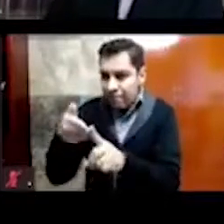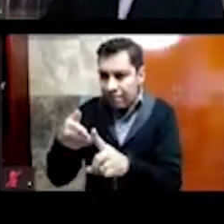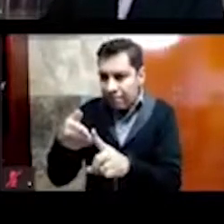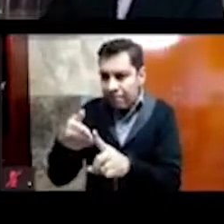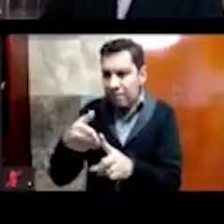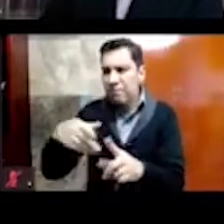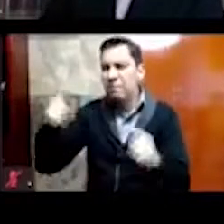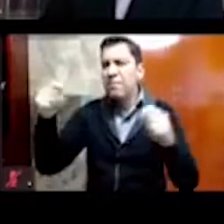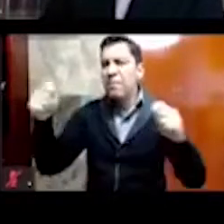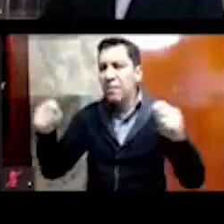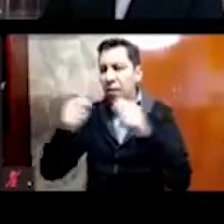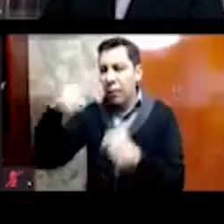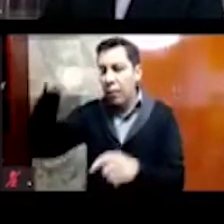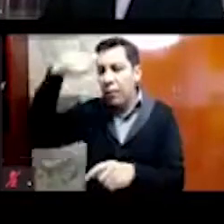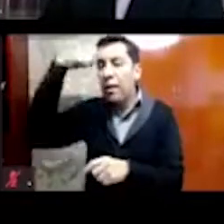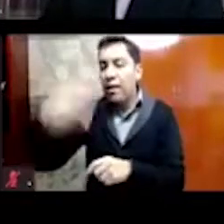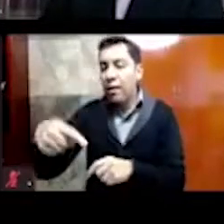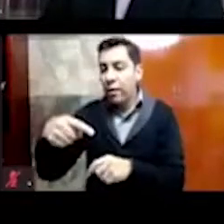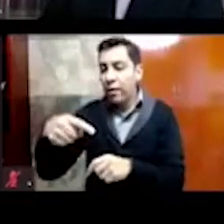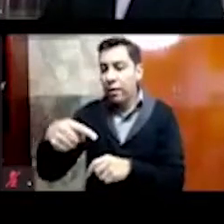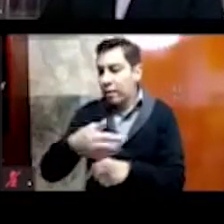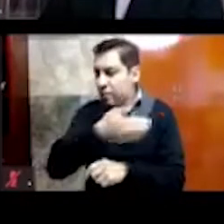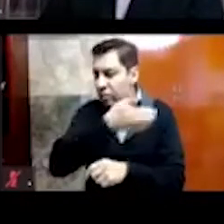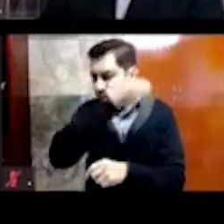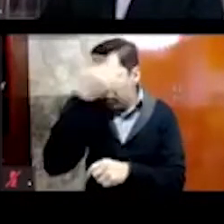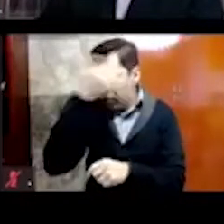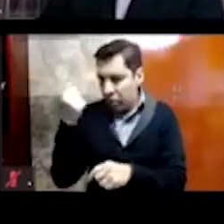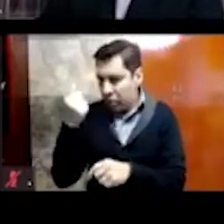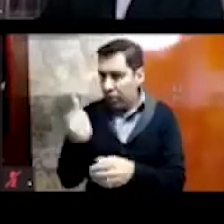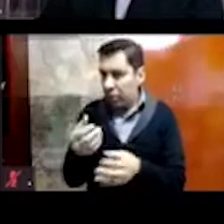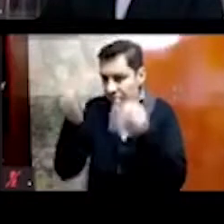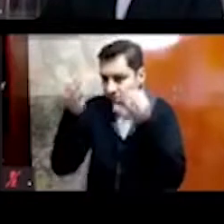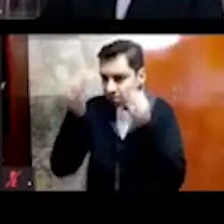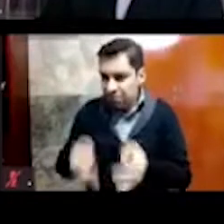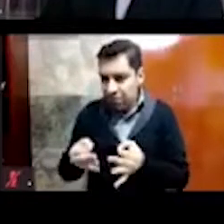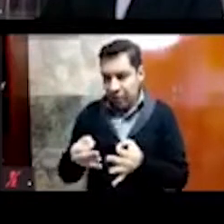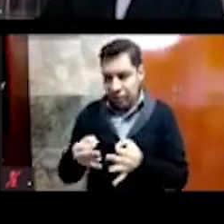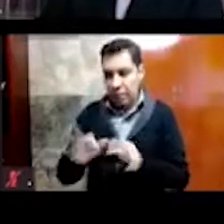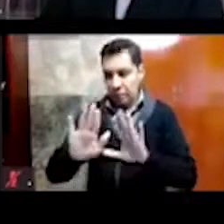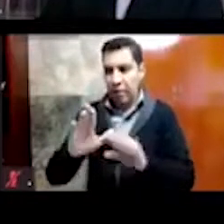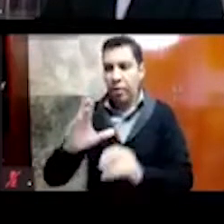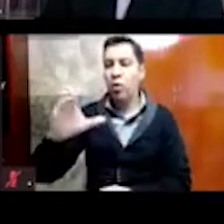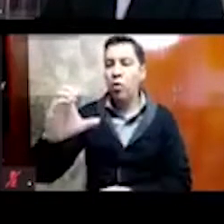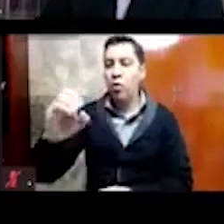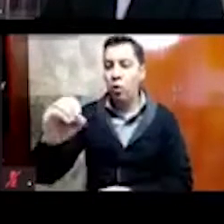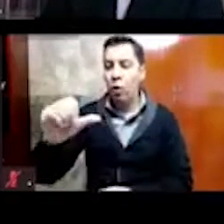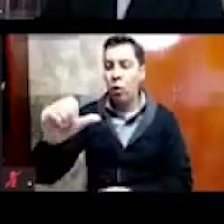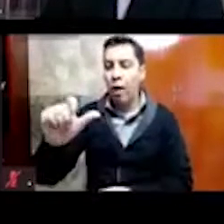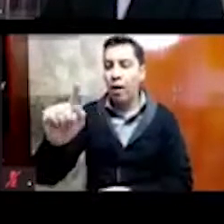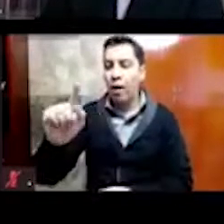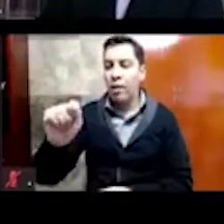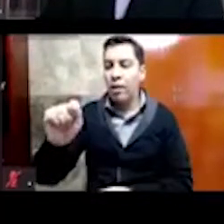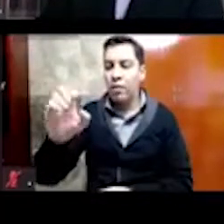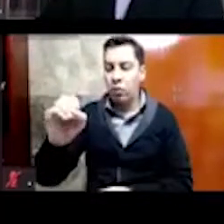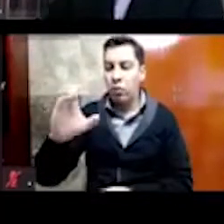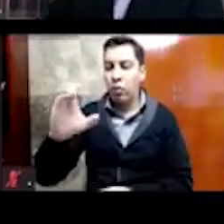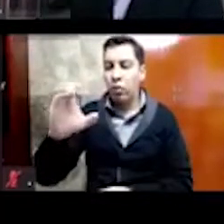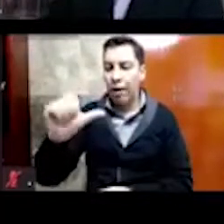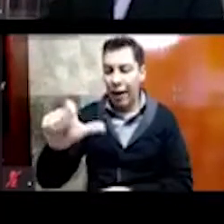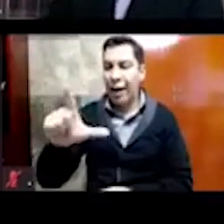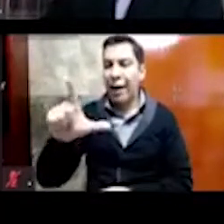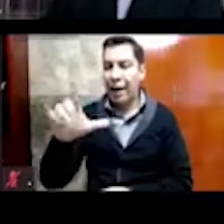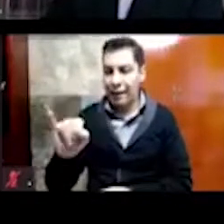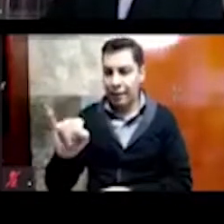probable que haya correspondido al Coateocali. El Coateocali era un lugar donde los mexicas depositaban o